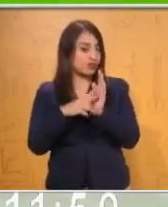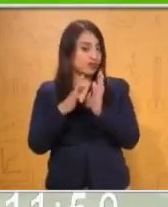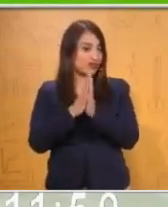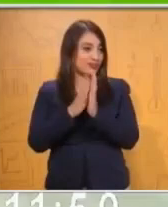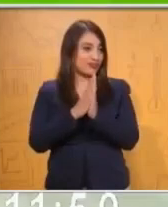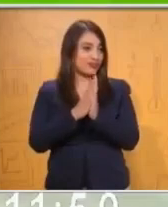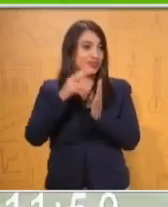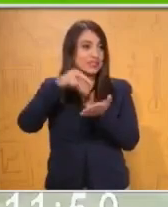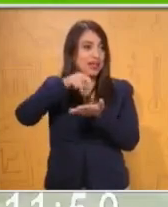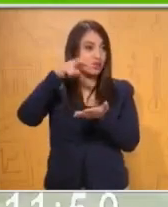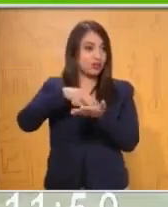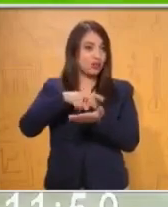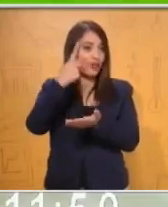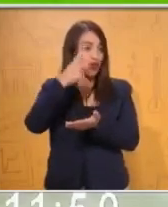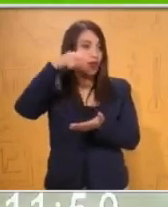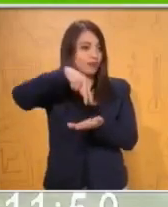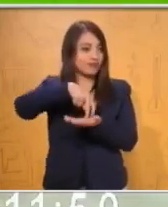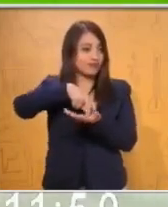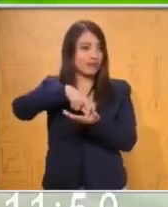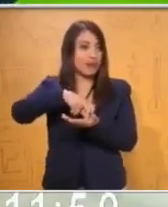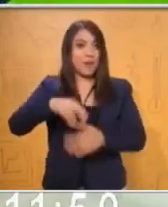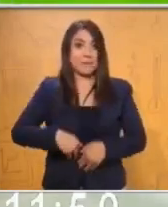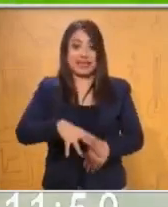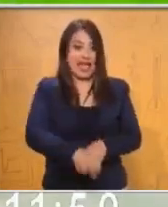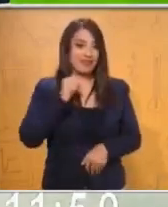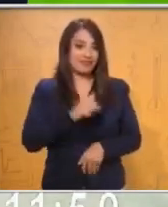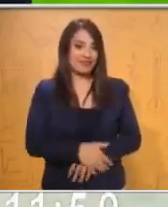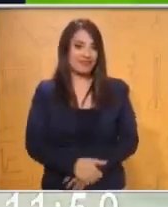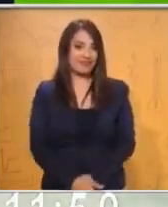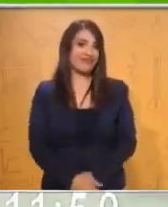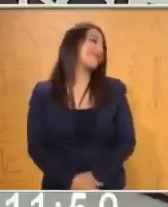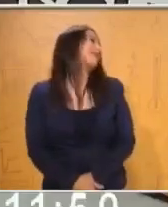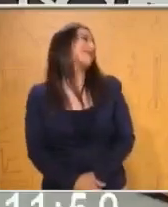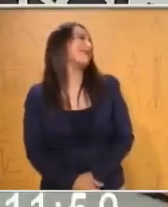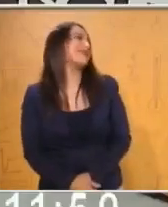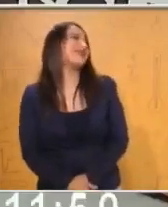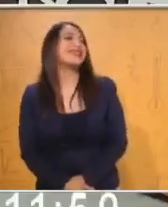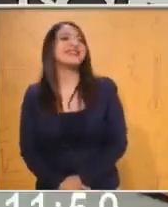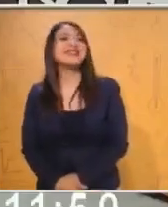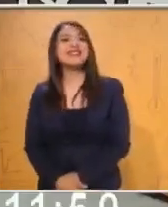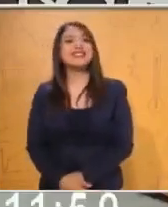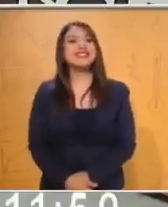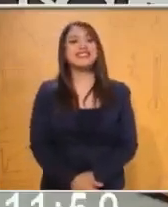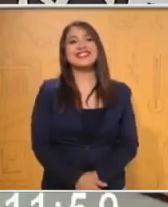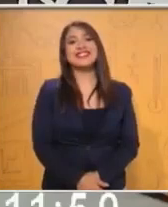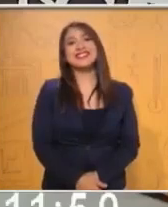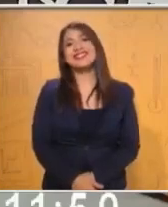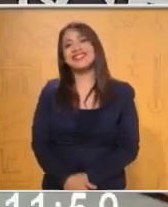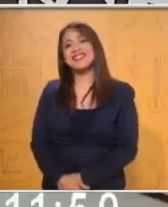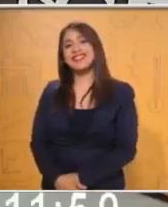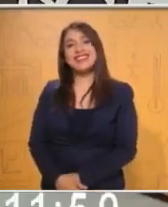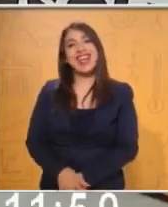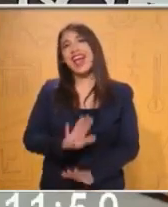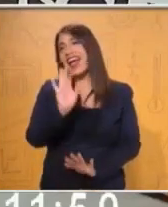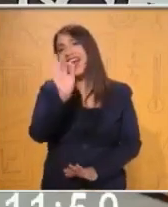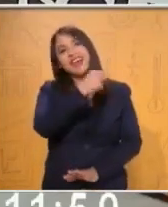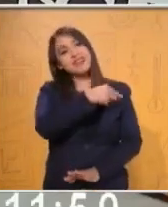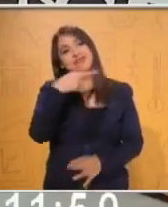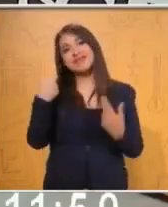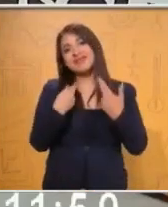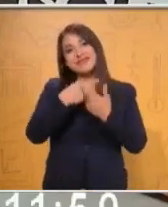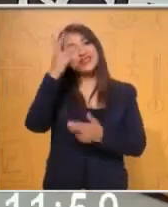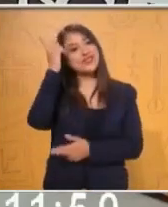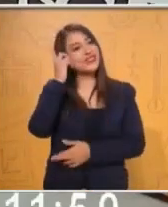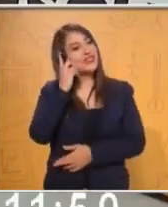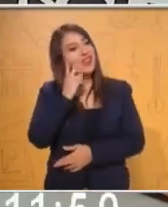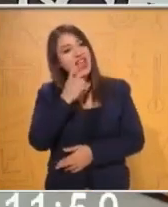saltos. Una sentadilla. Ombligo. ¡Ea! ¡Oh! El profe está dormido. El profe está dormido. No, De veras que esto